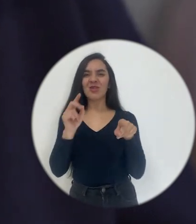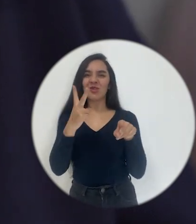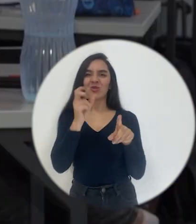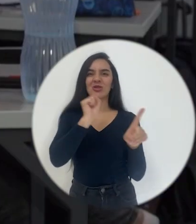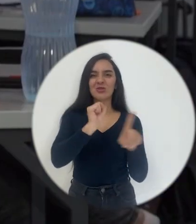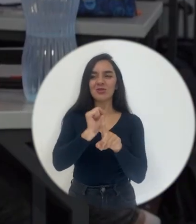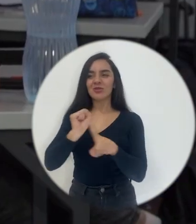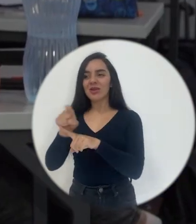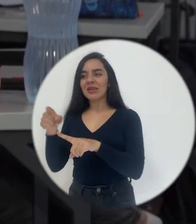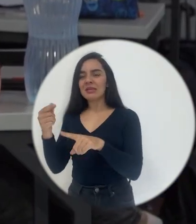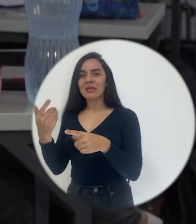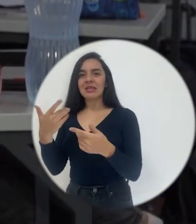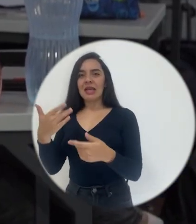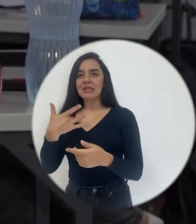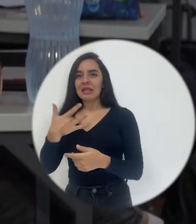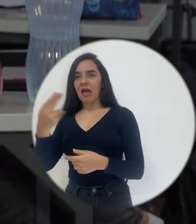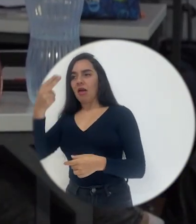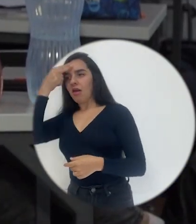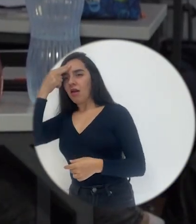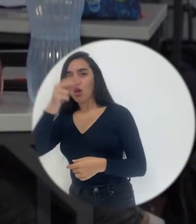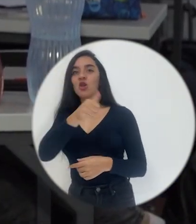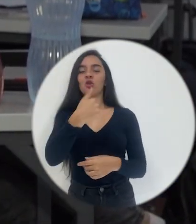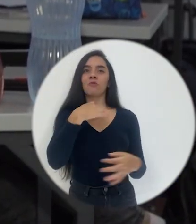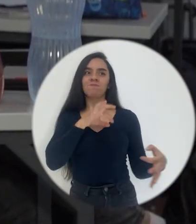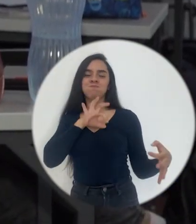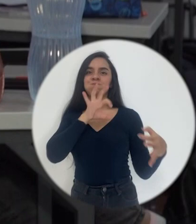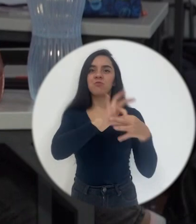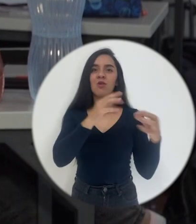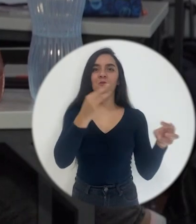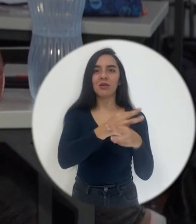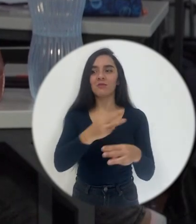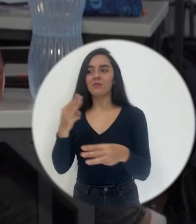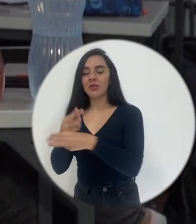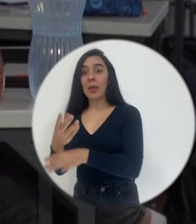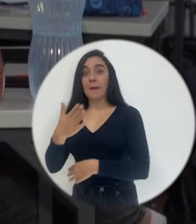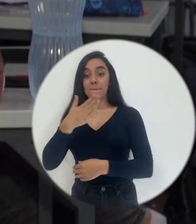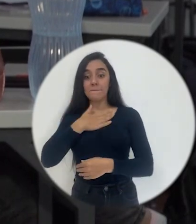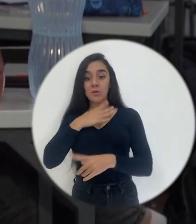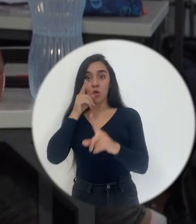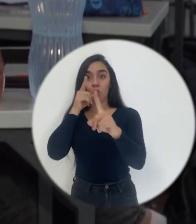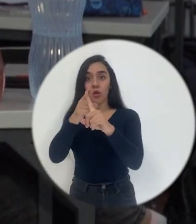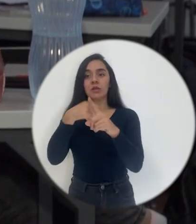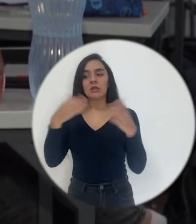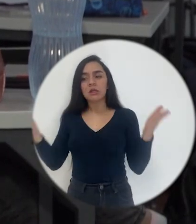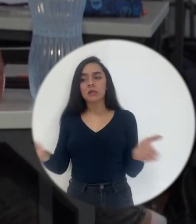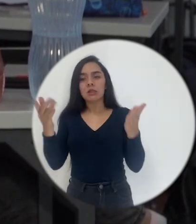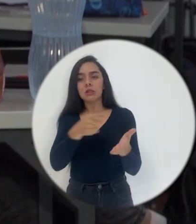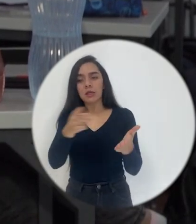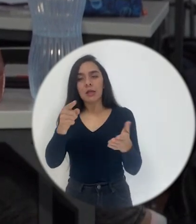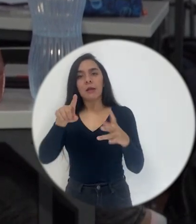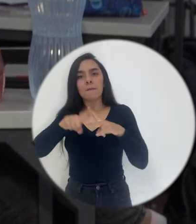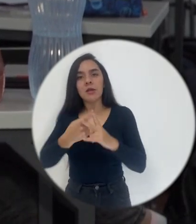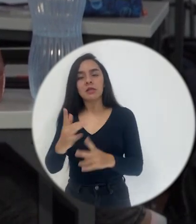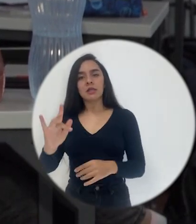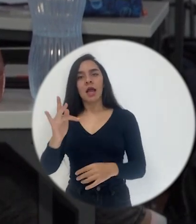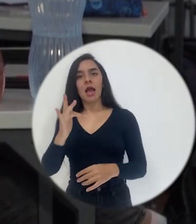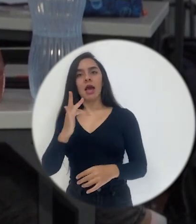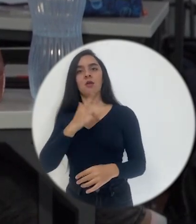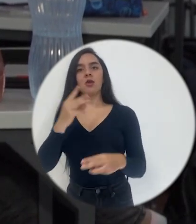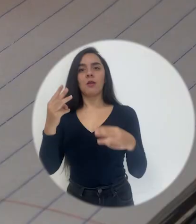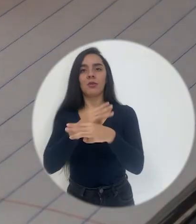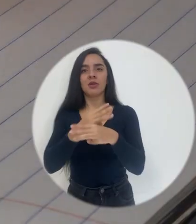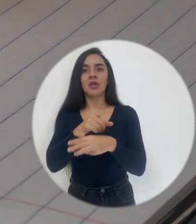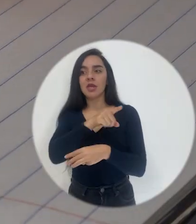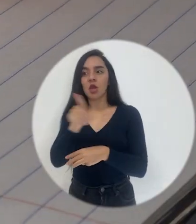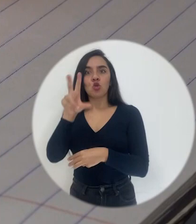para mí un reto de esto es ayudarles a que empiecen a enamorarse de la matemática, ¿verdad?, de que vean la